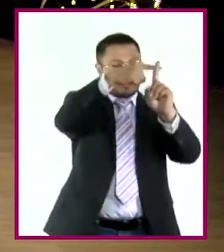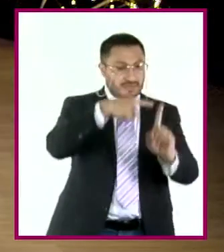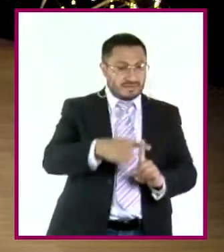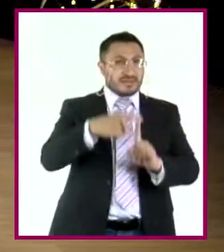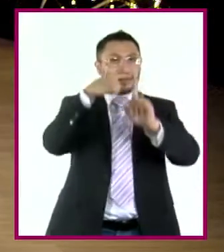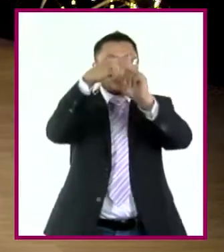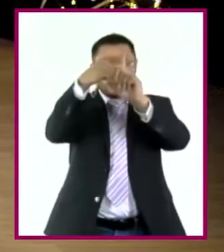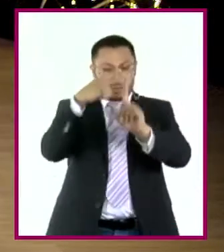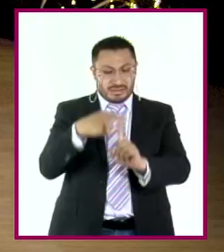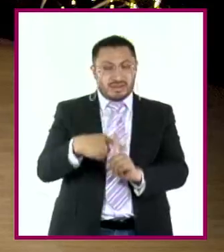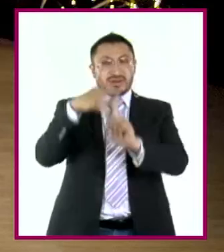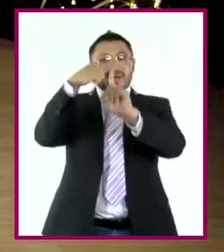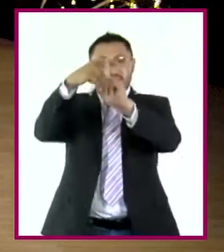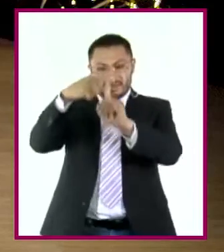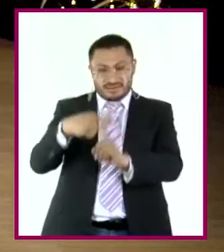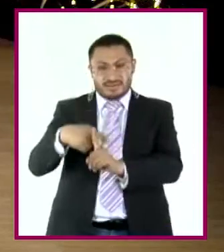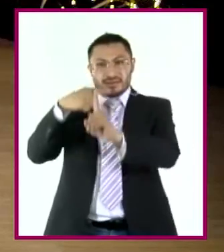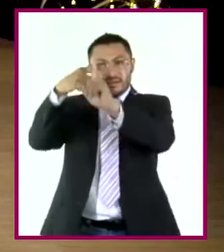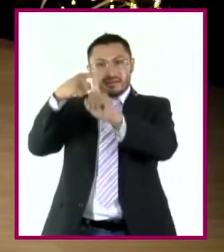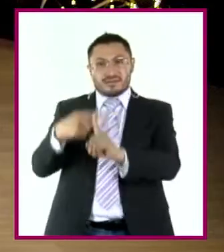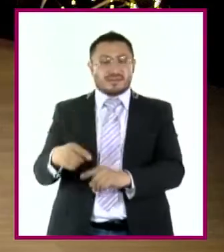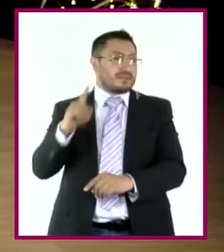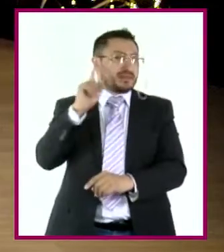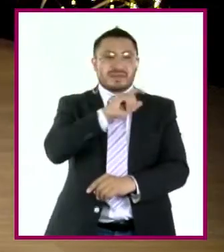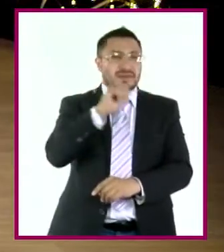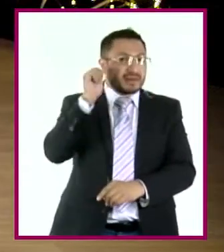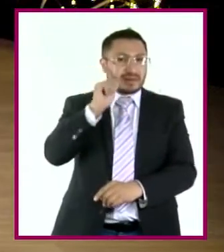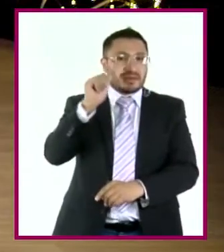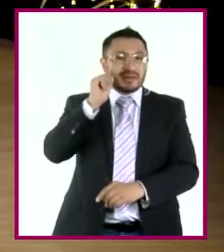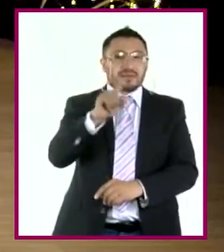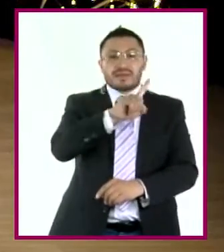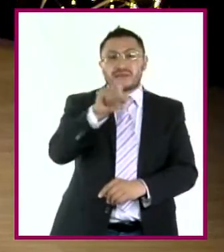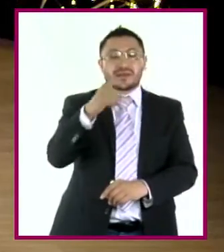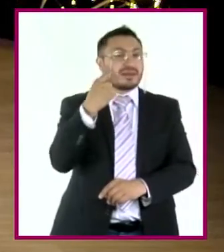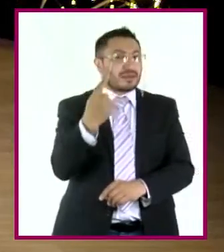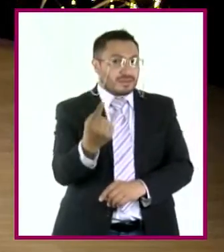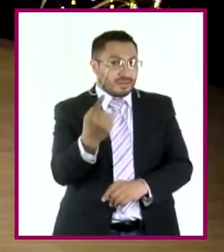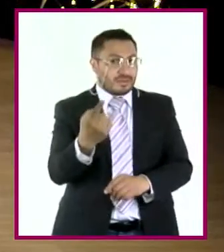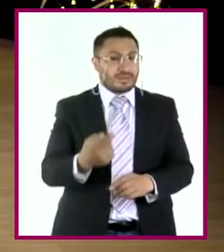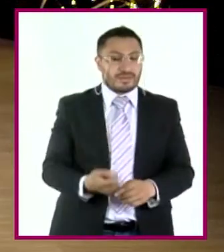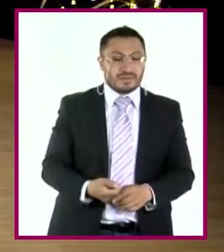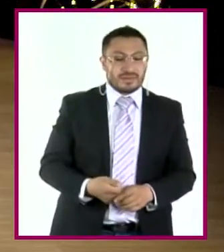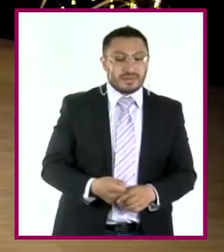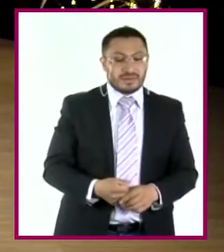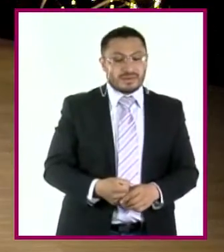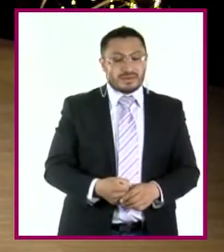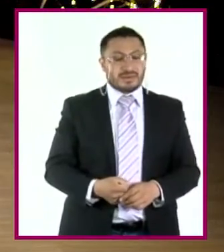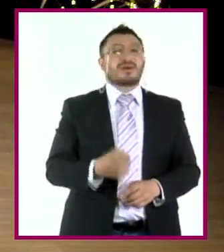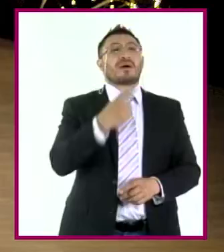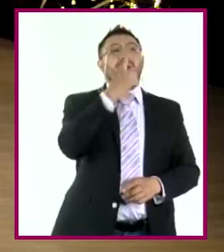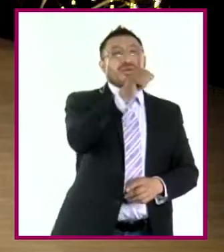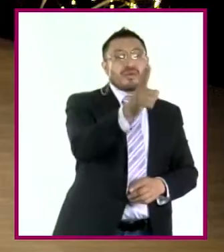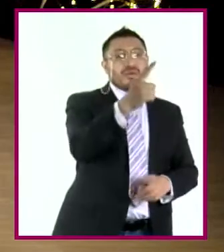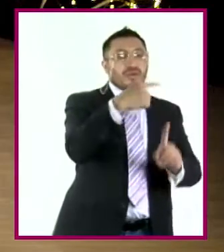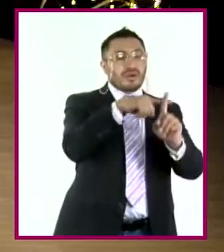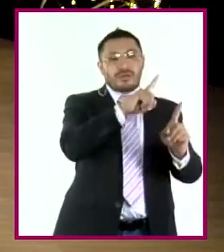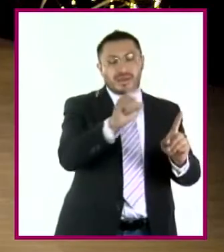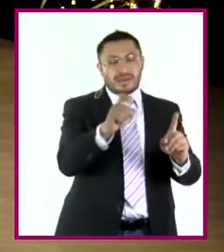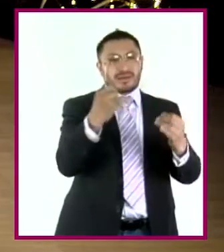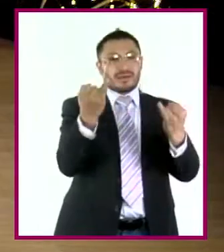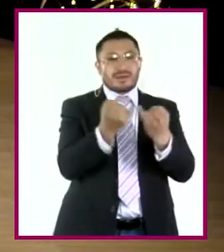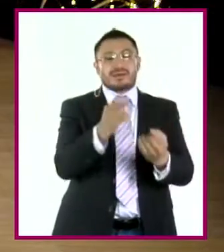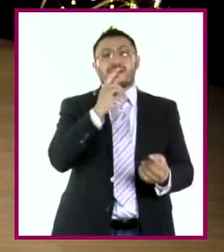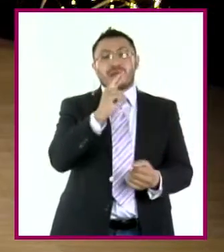número de la fila de abajo, el resultado siempre era 101. Ya veo. 1 más 100 es igual a 101. 2 más 99